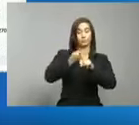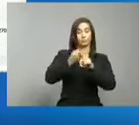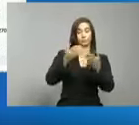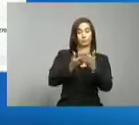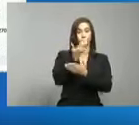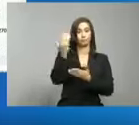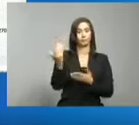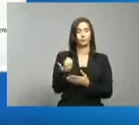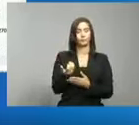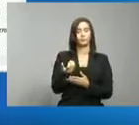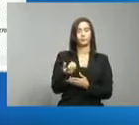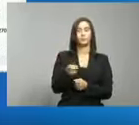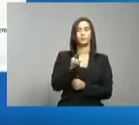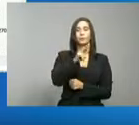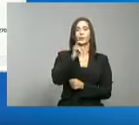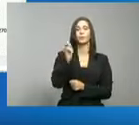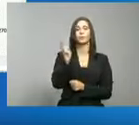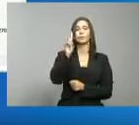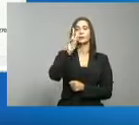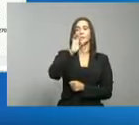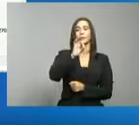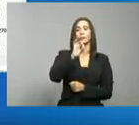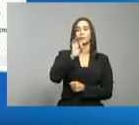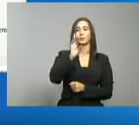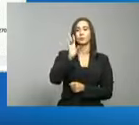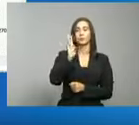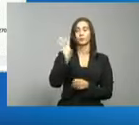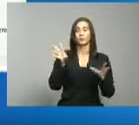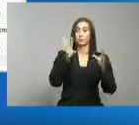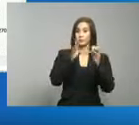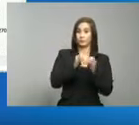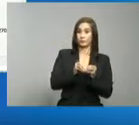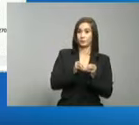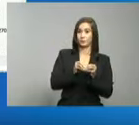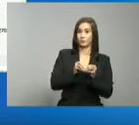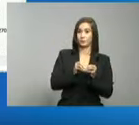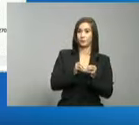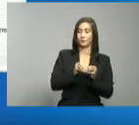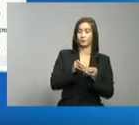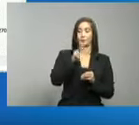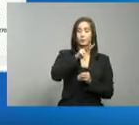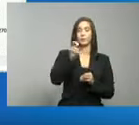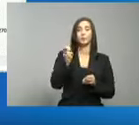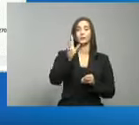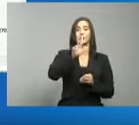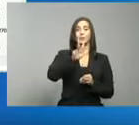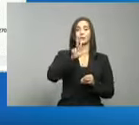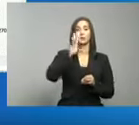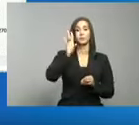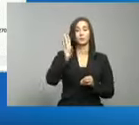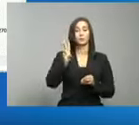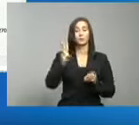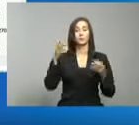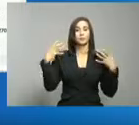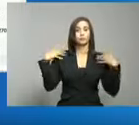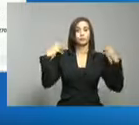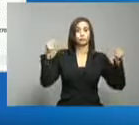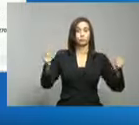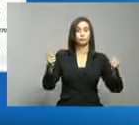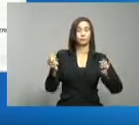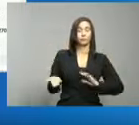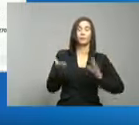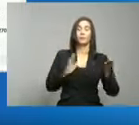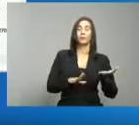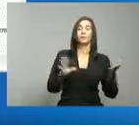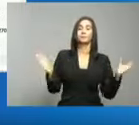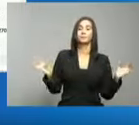297 acumulados, 237 recuperados, cero fallecimientos.